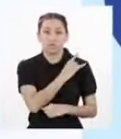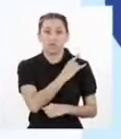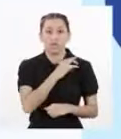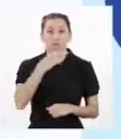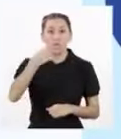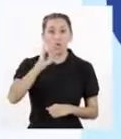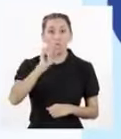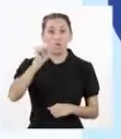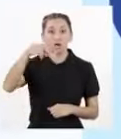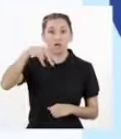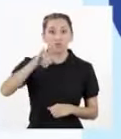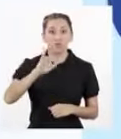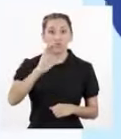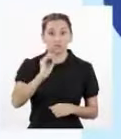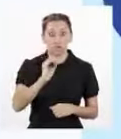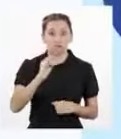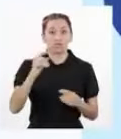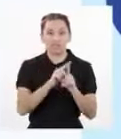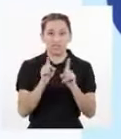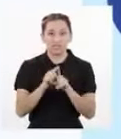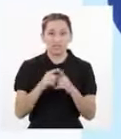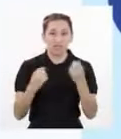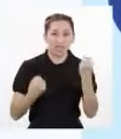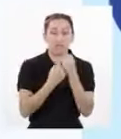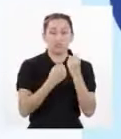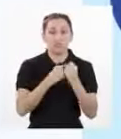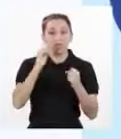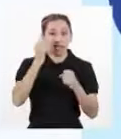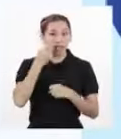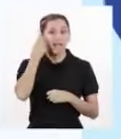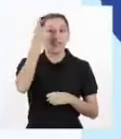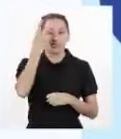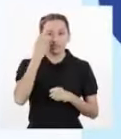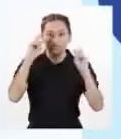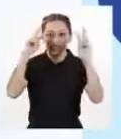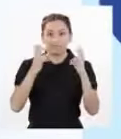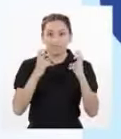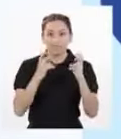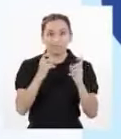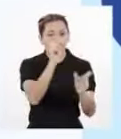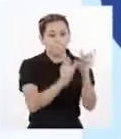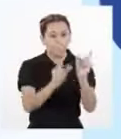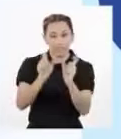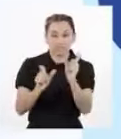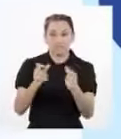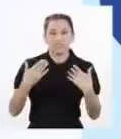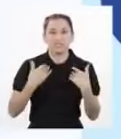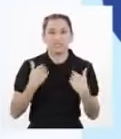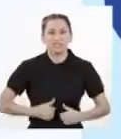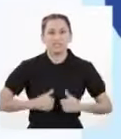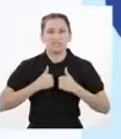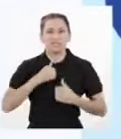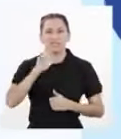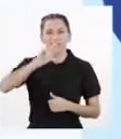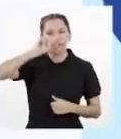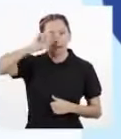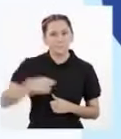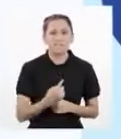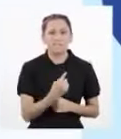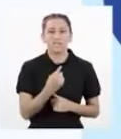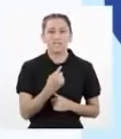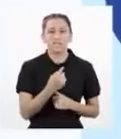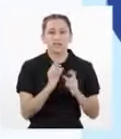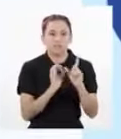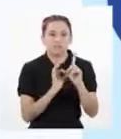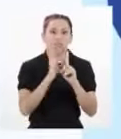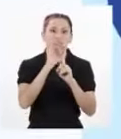Huanco también estamos colaborando para entender cómo es la respuesta inmunológica En individuos que viven sobre los 3.500 metros sobre el nivel